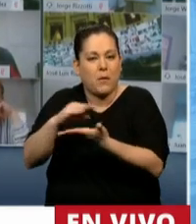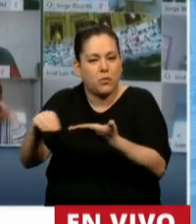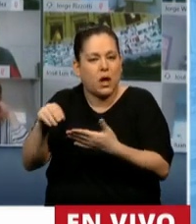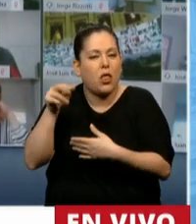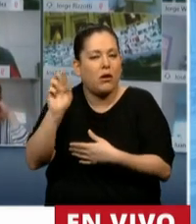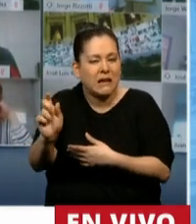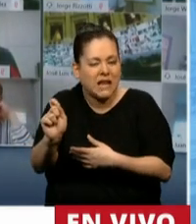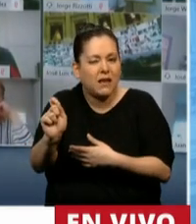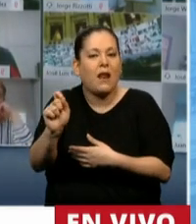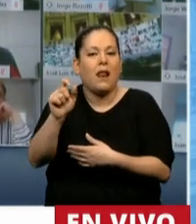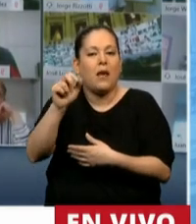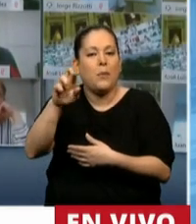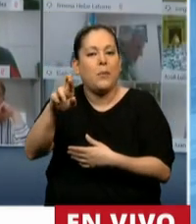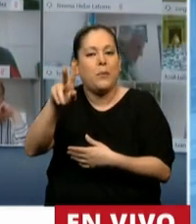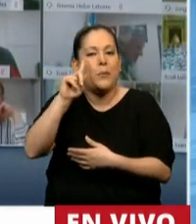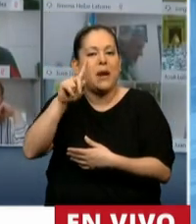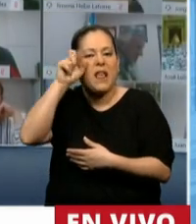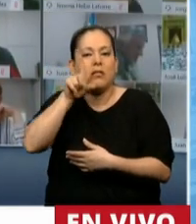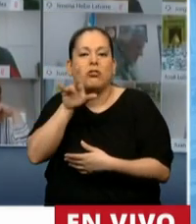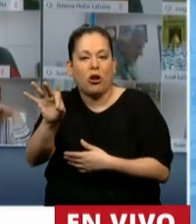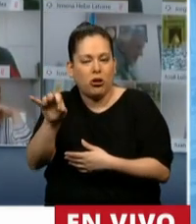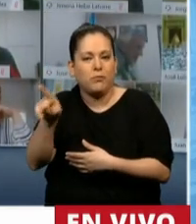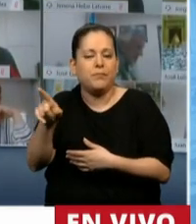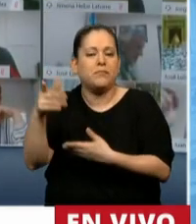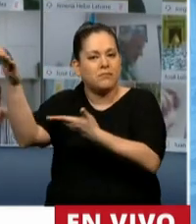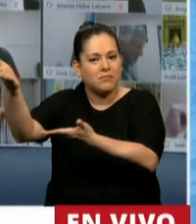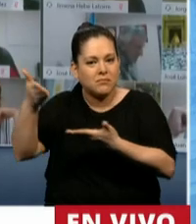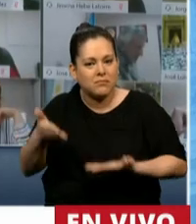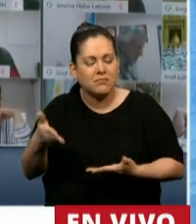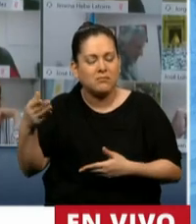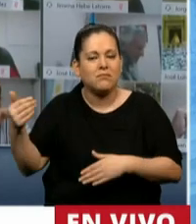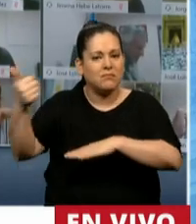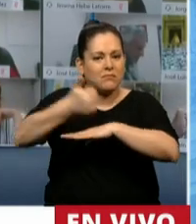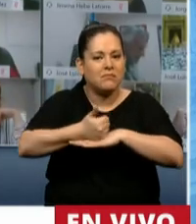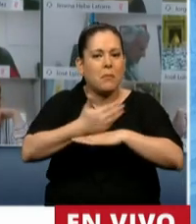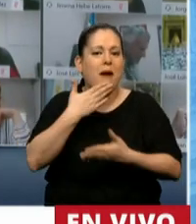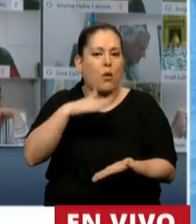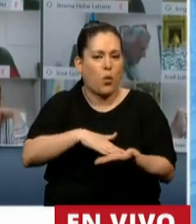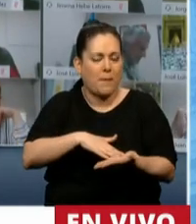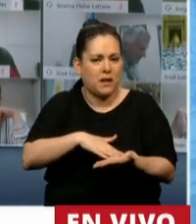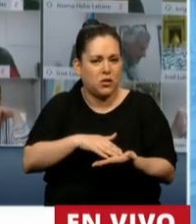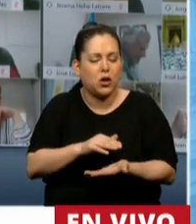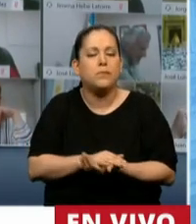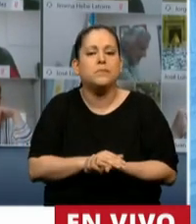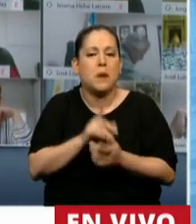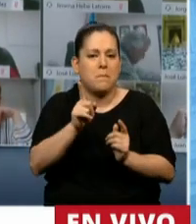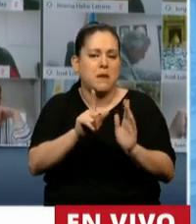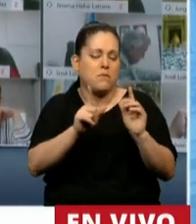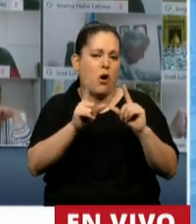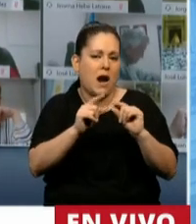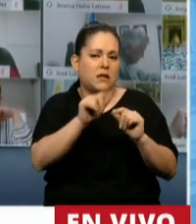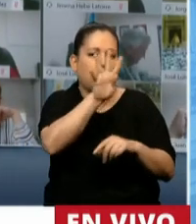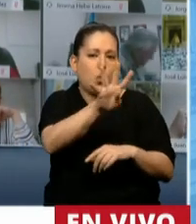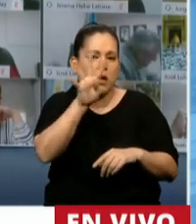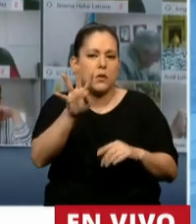don Pedro Javier Preto. Invito al señor Prosecretario a aproximarse al estrado para prestar juramento que prescribe el artículo